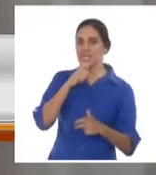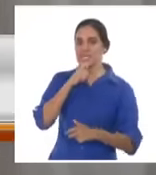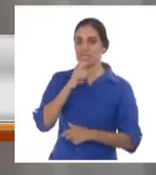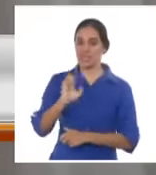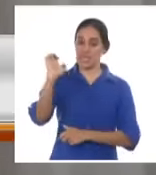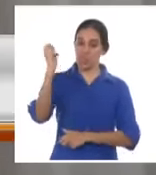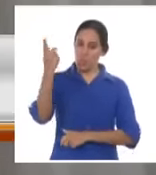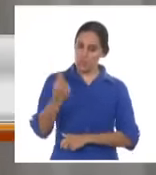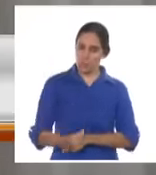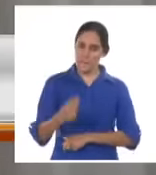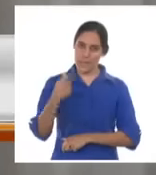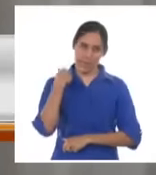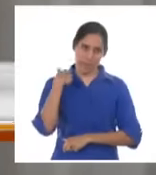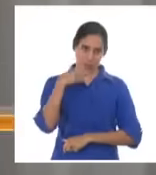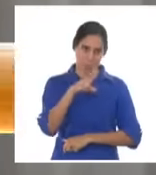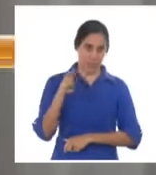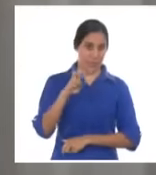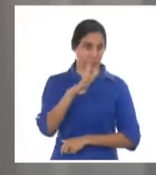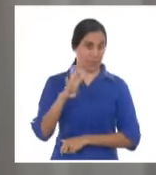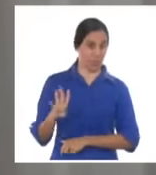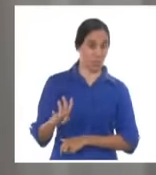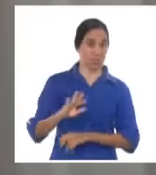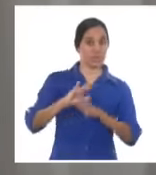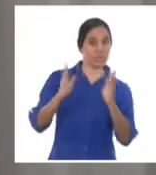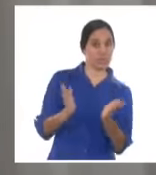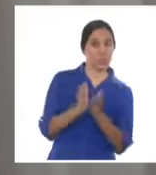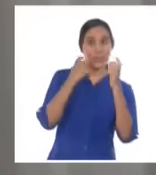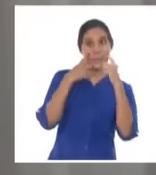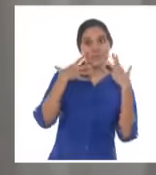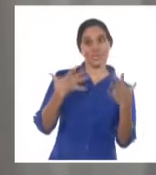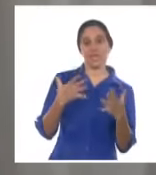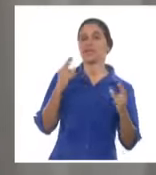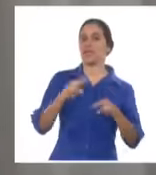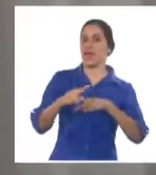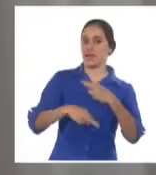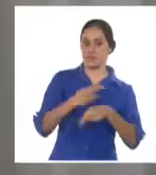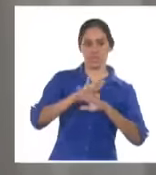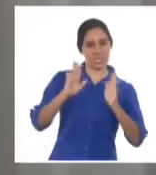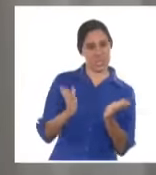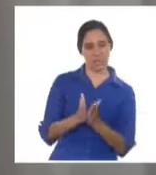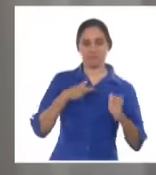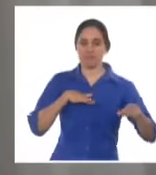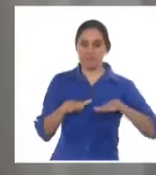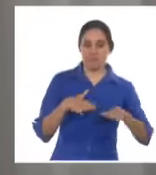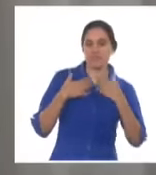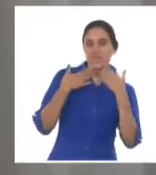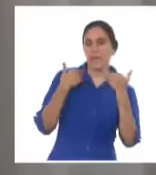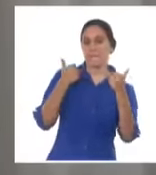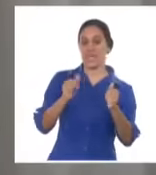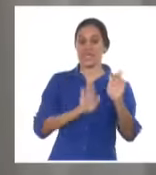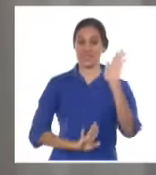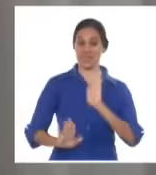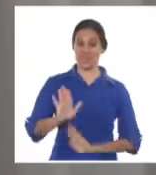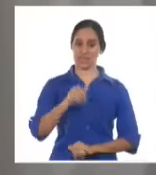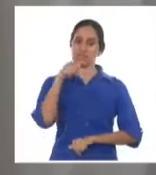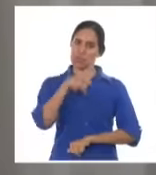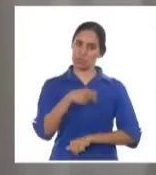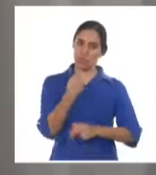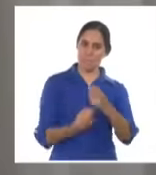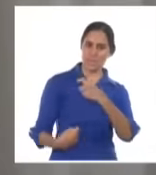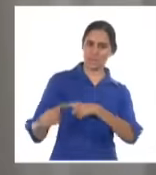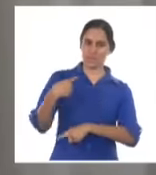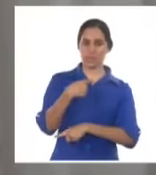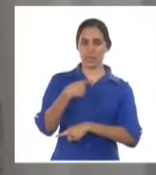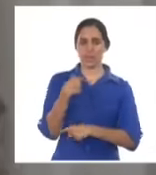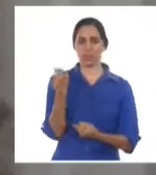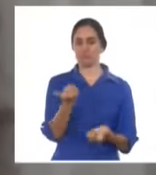2024 solo se implementarán si están creadas las condiciones para ello. Defendiendo este principio, se ha tomado la